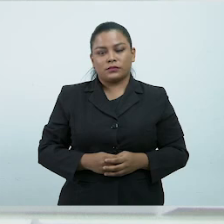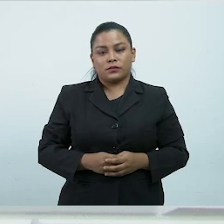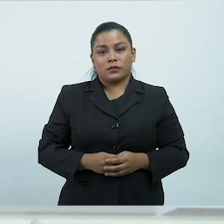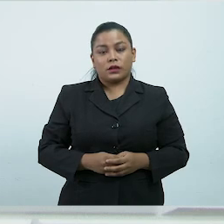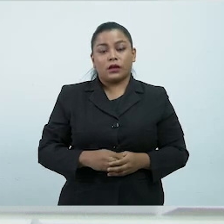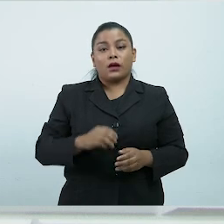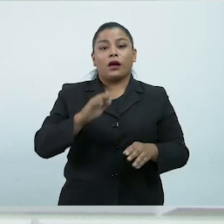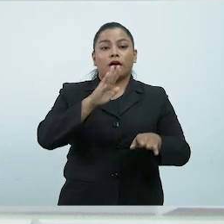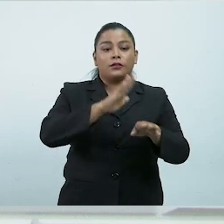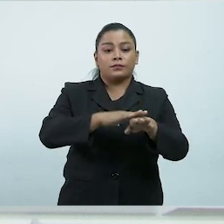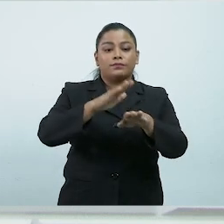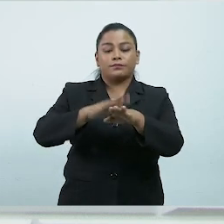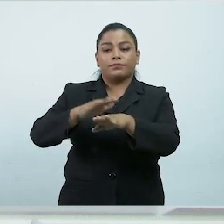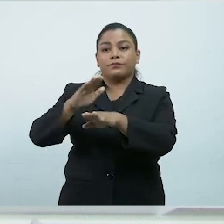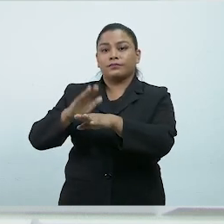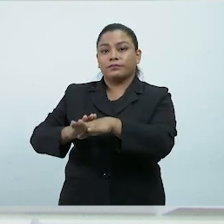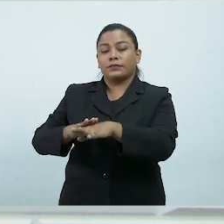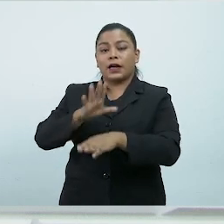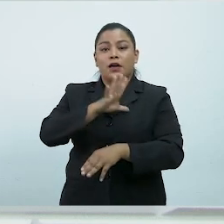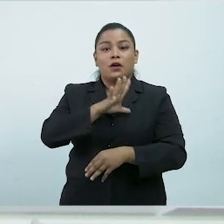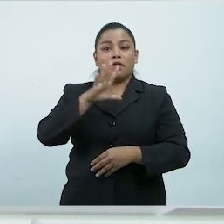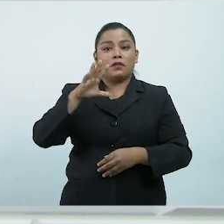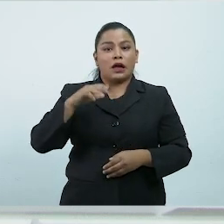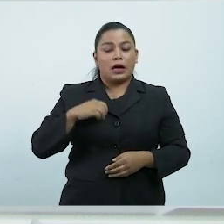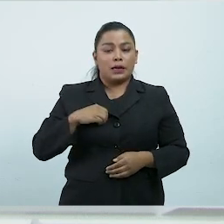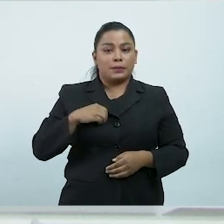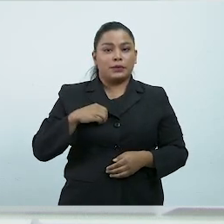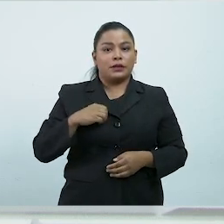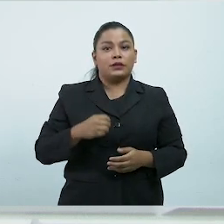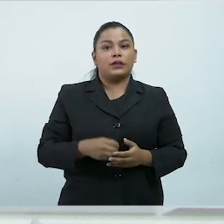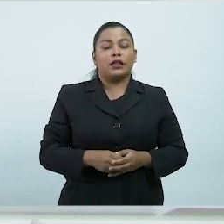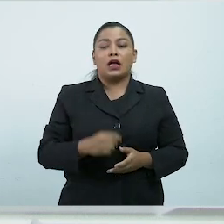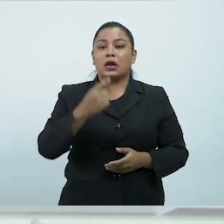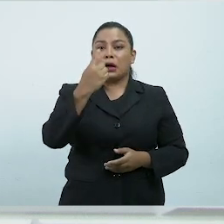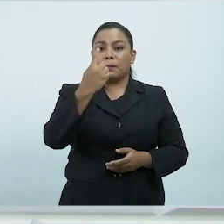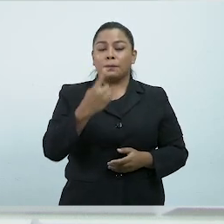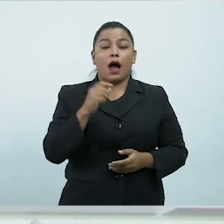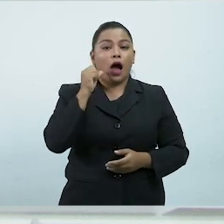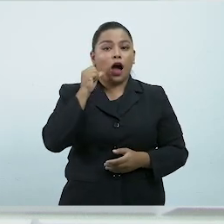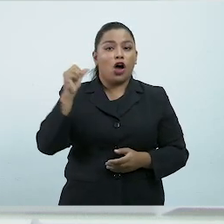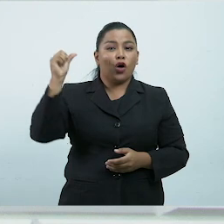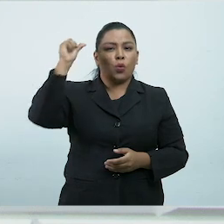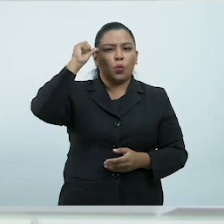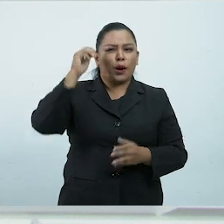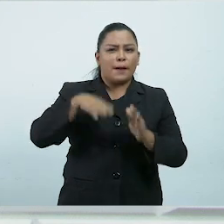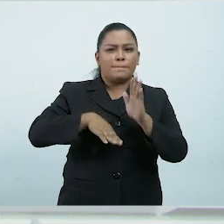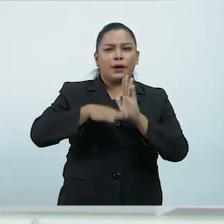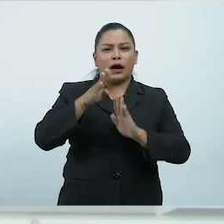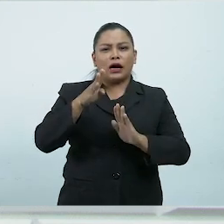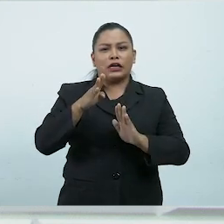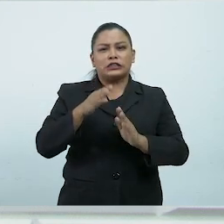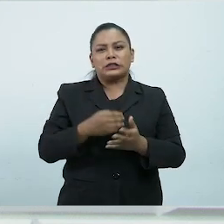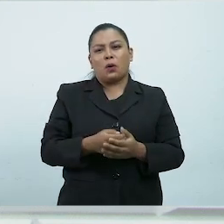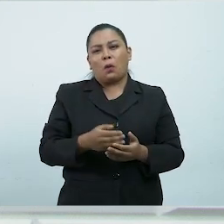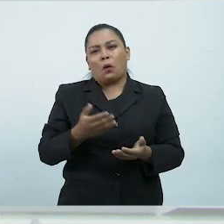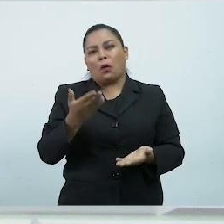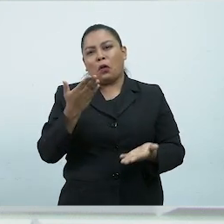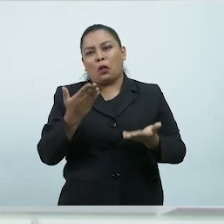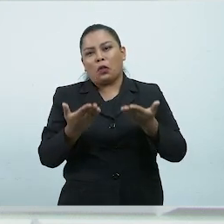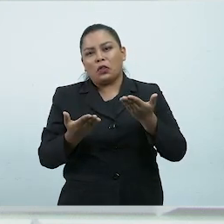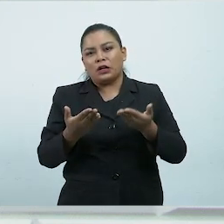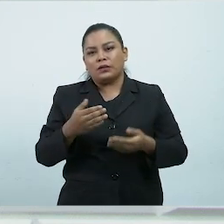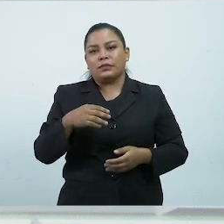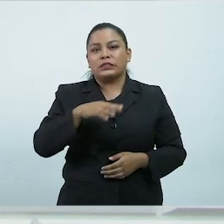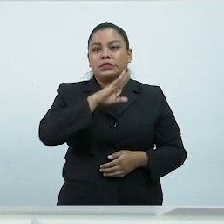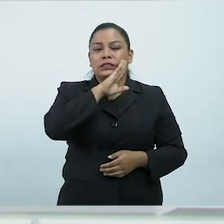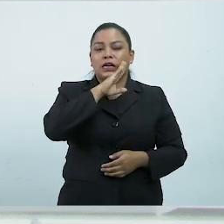Informar a las familias que, de ser posible, las personas adultas, mayores o quienes tienen condiciones vulnerables